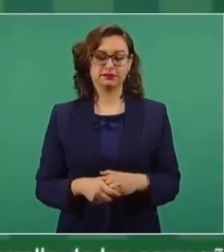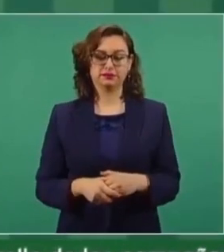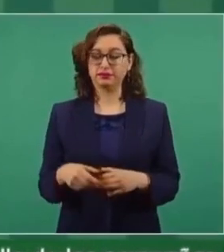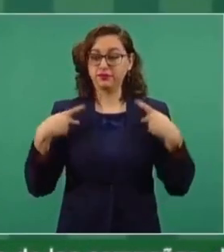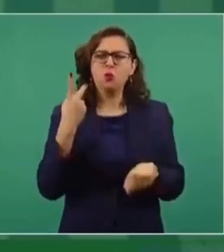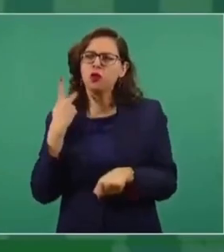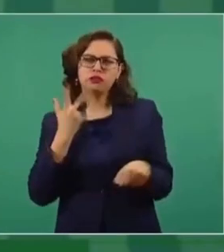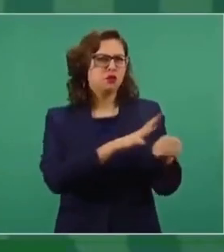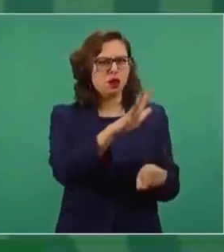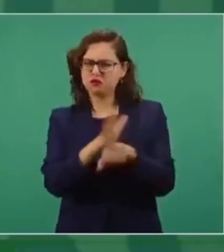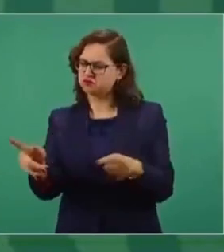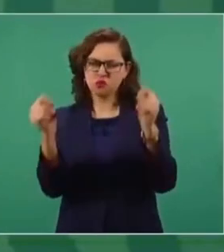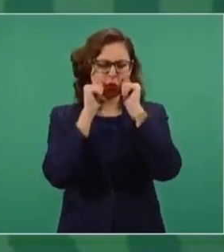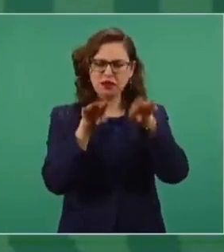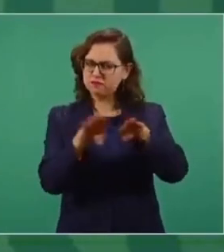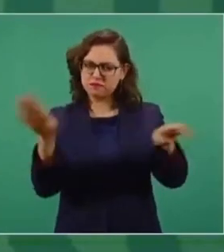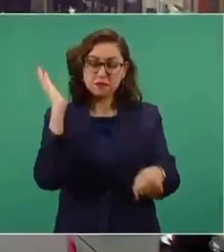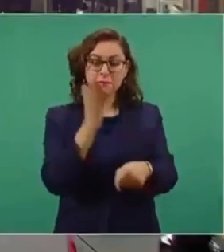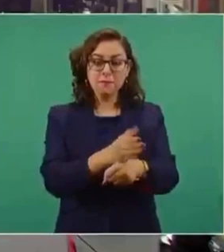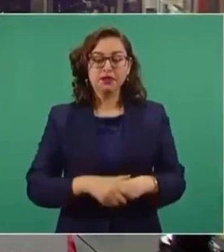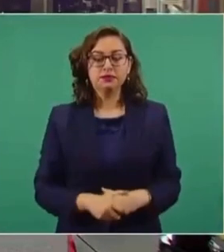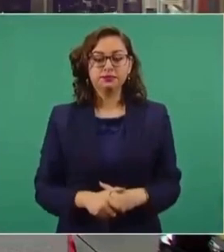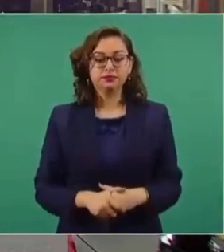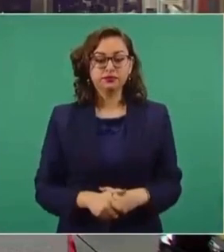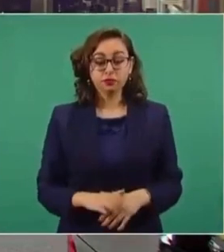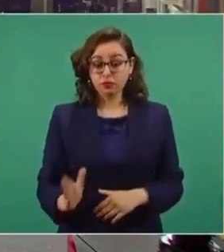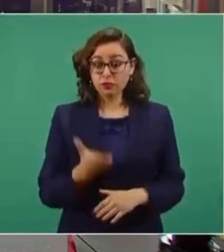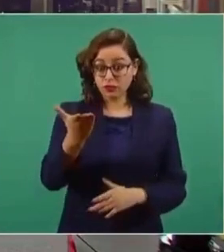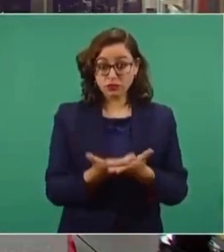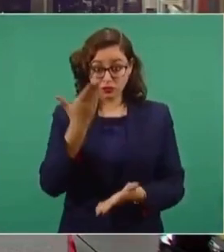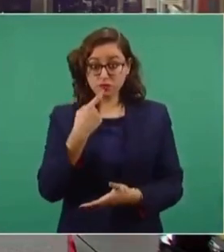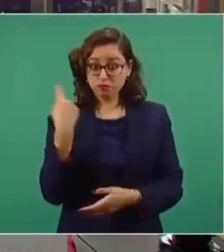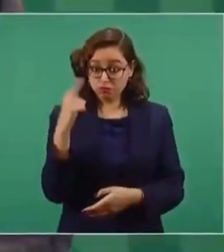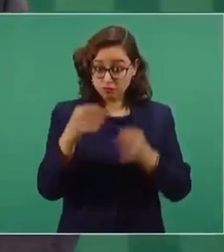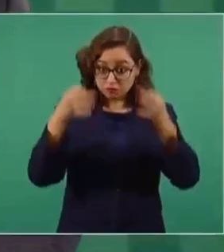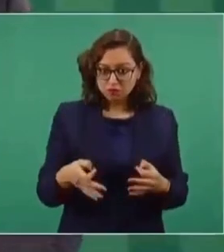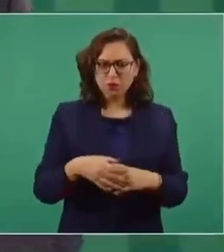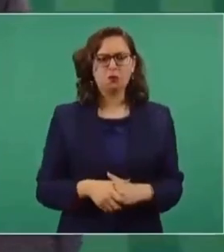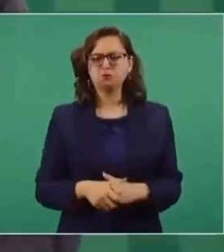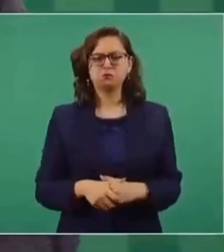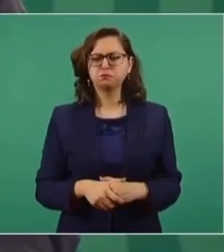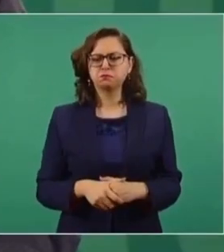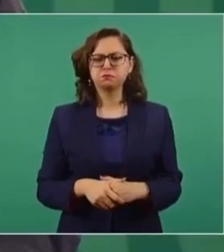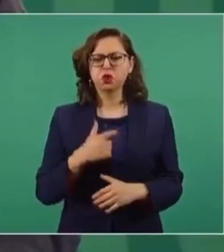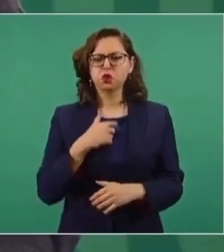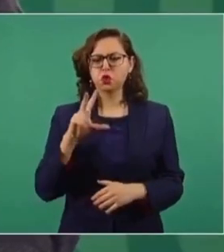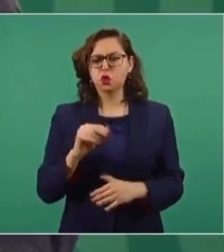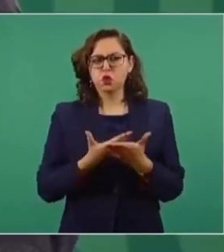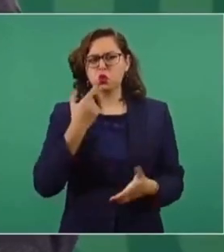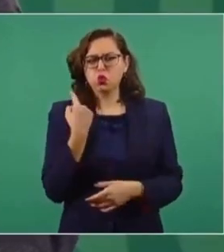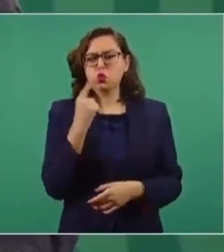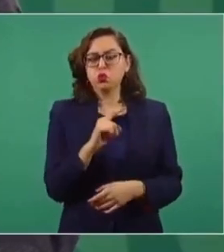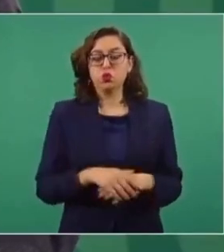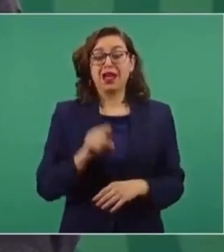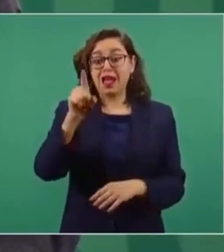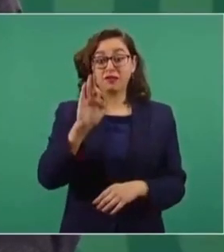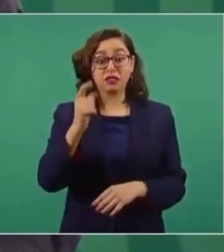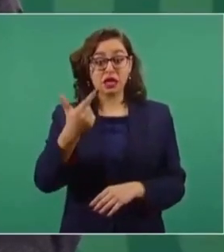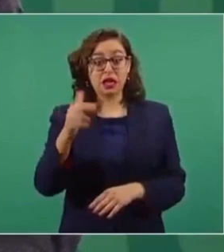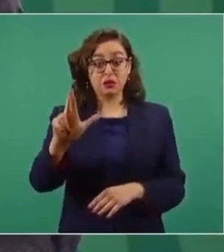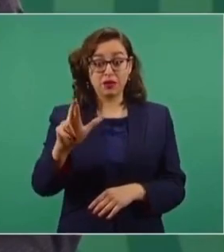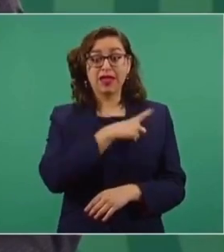la elección tiene que ser limpia. Usted no presentó la denuncia formal, ¿verdad? No, porque la Fiscalía tiene que actuar de oficio.